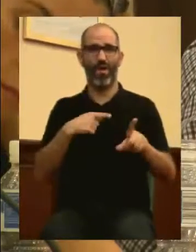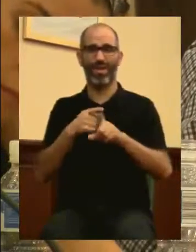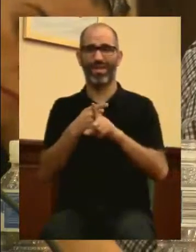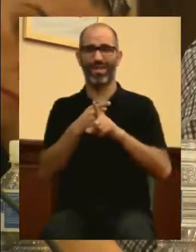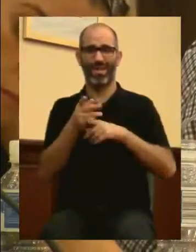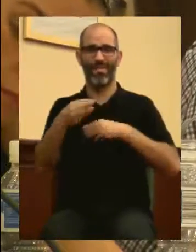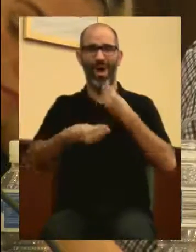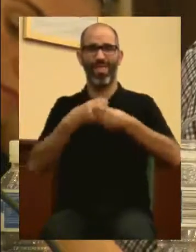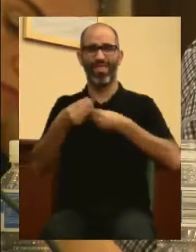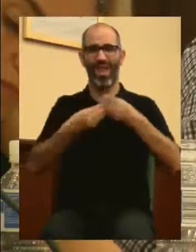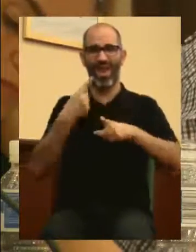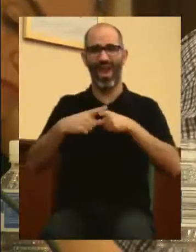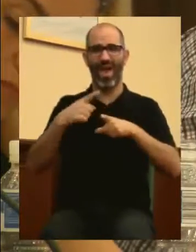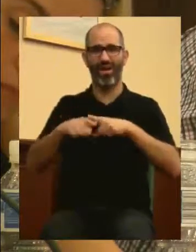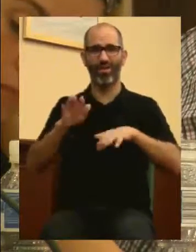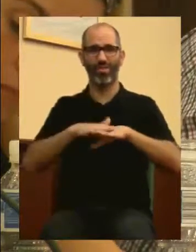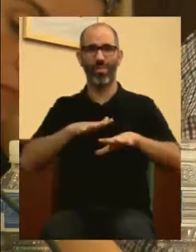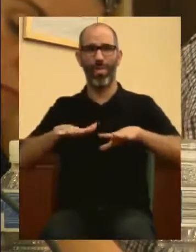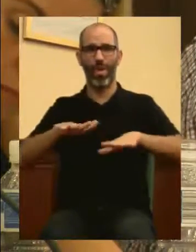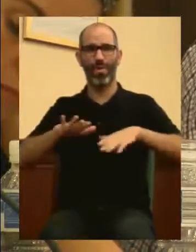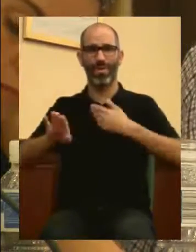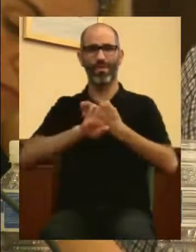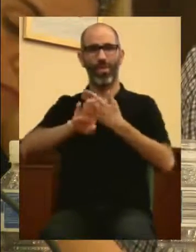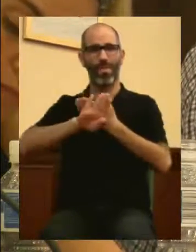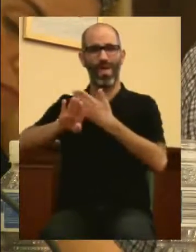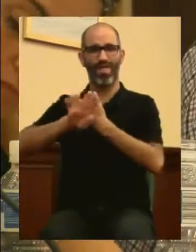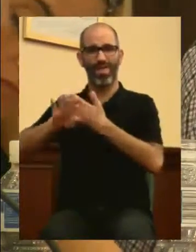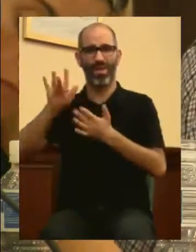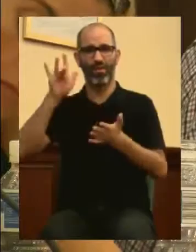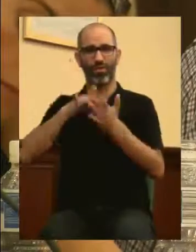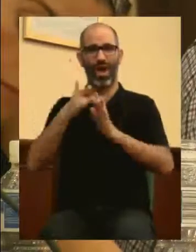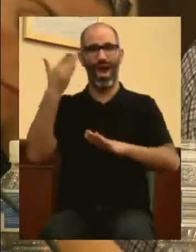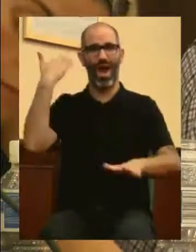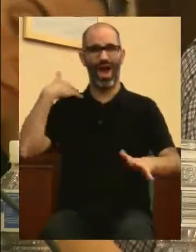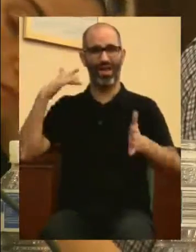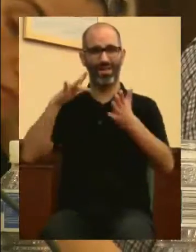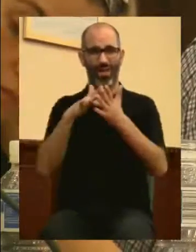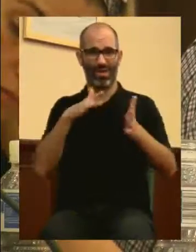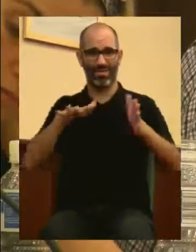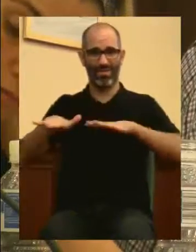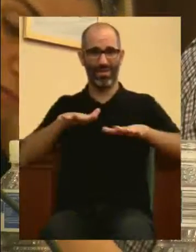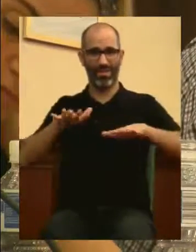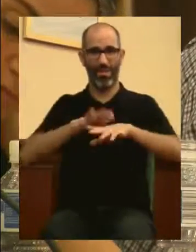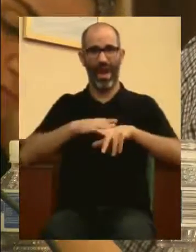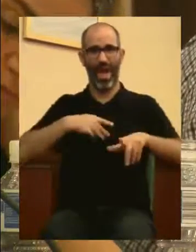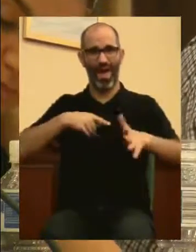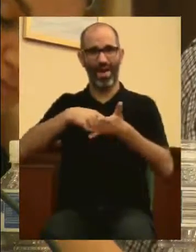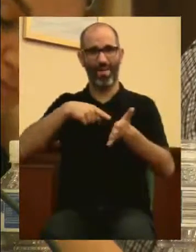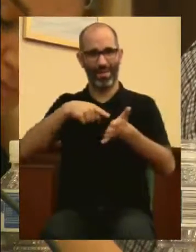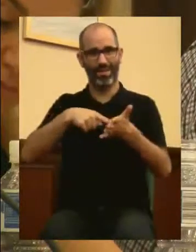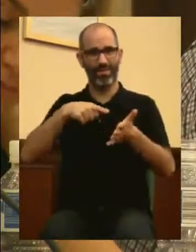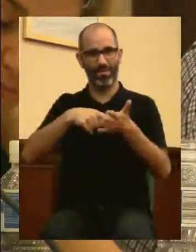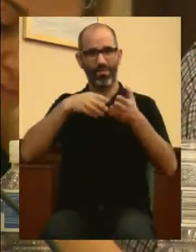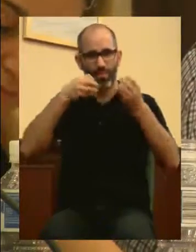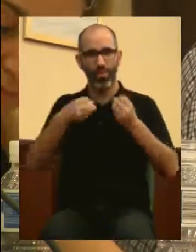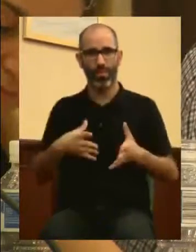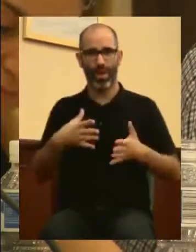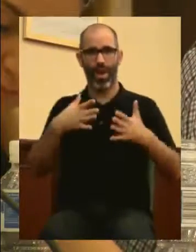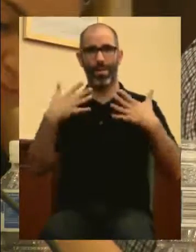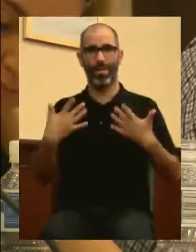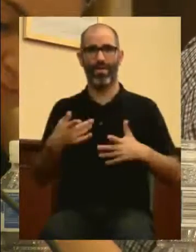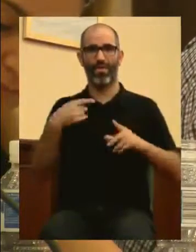en un movimiento vecinal, que fue clave en un momento dado como movimiento reivindicativo, lo que hace es